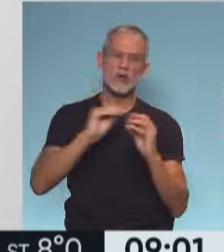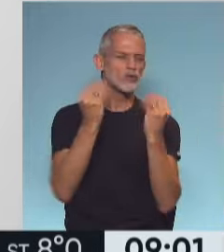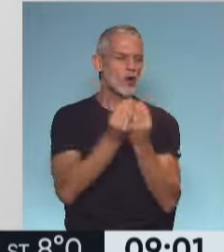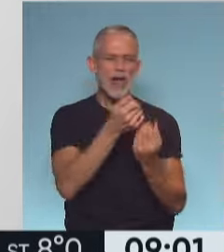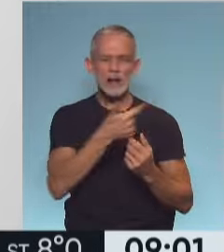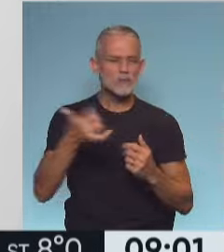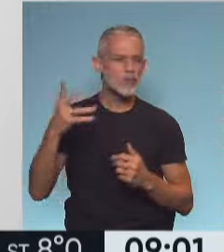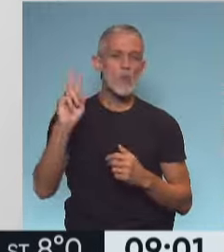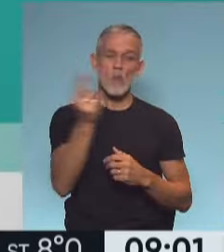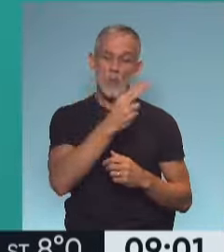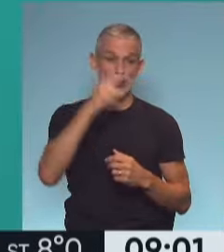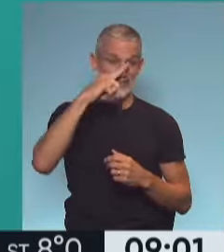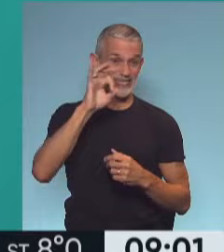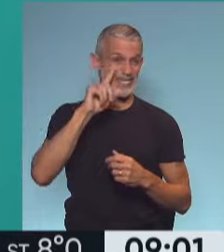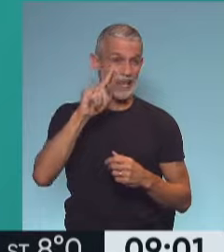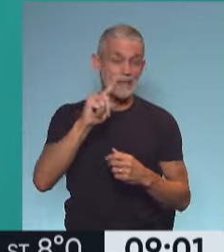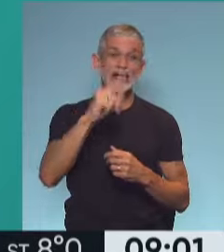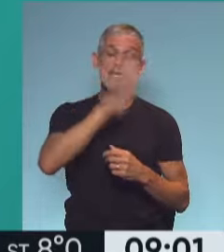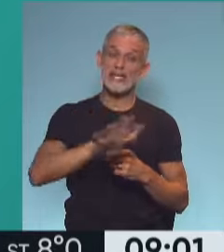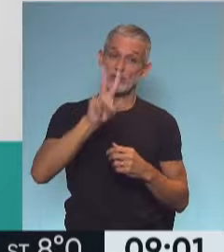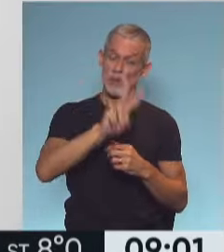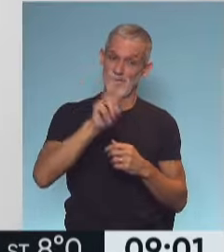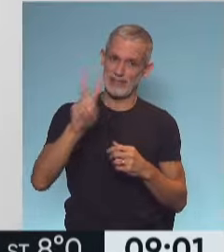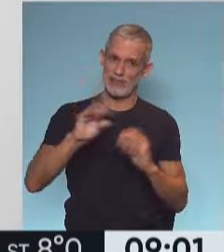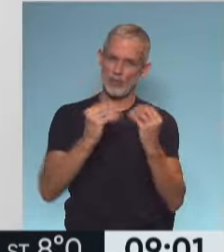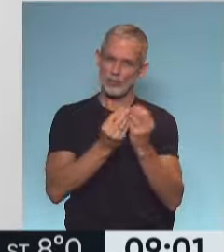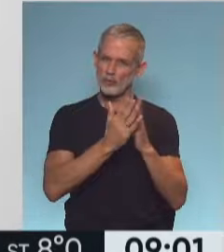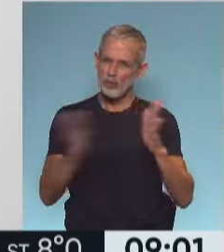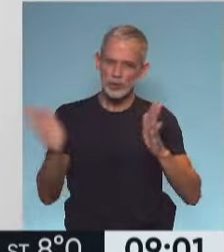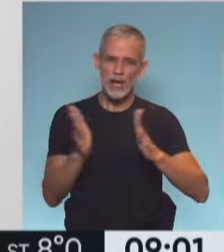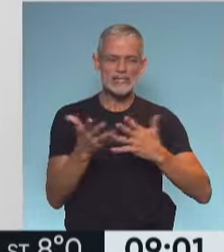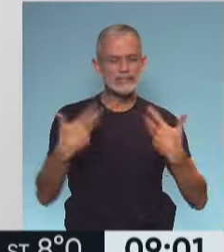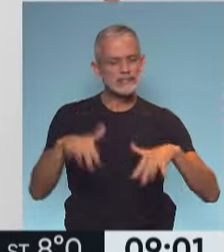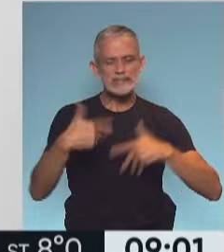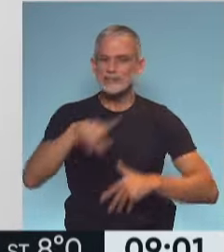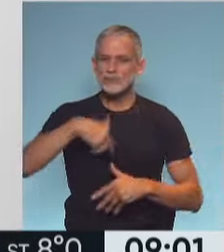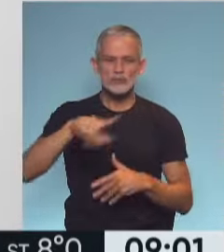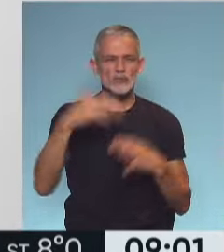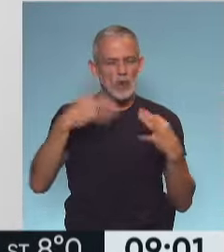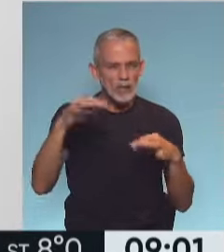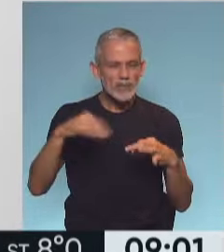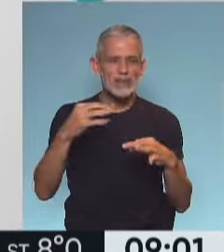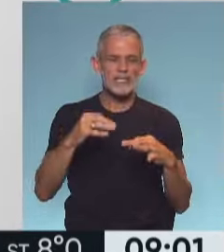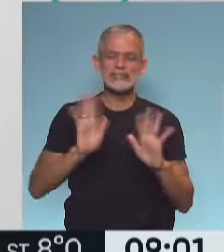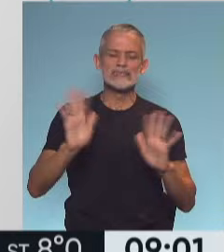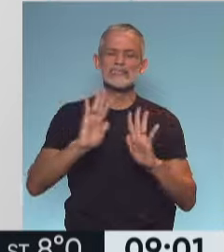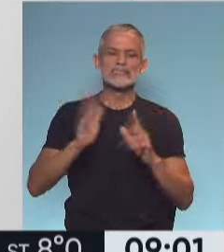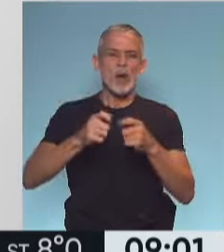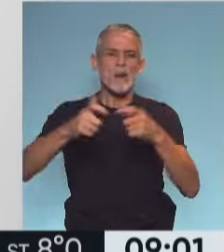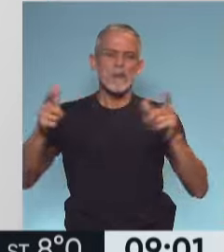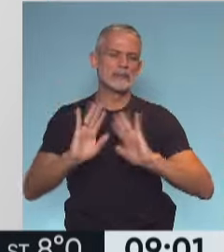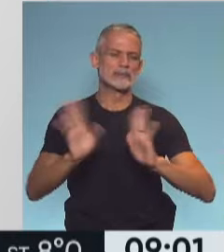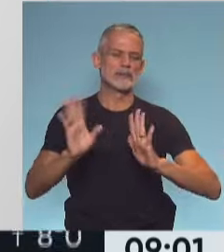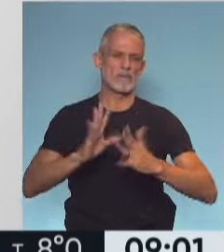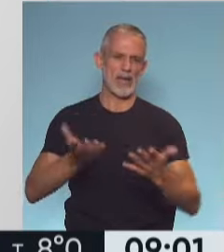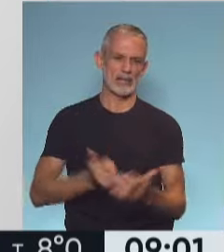fallecidos, que ya son 70.522 y que por todos los medios tenemos que tratar de evitar que siga creciendo.